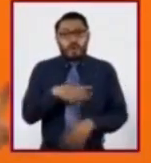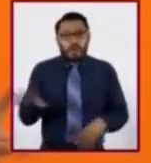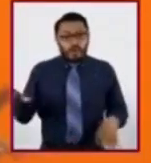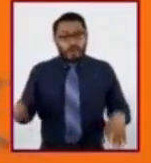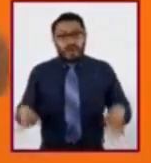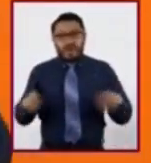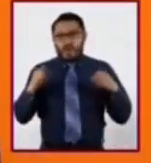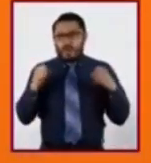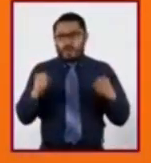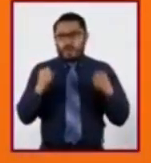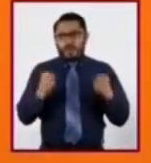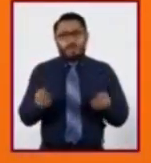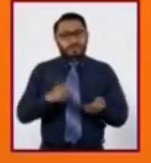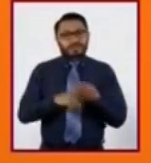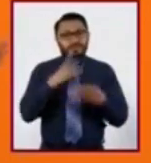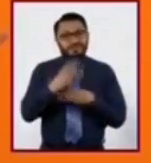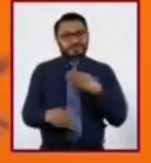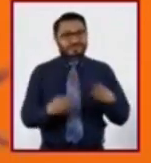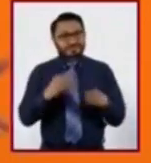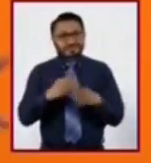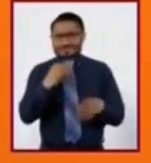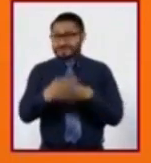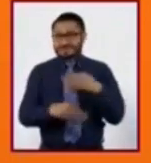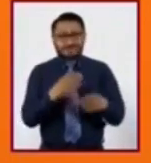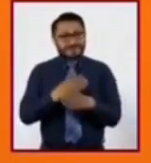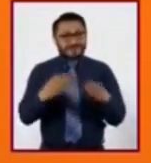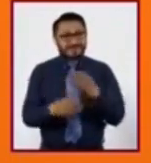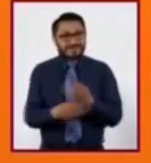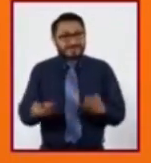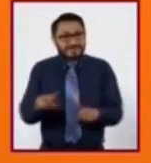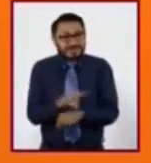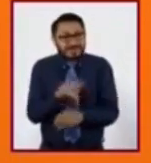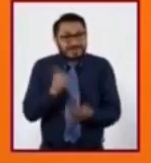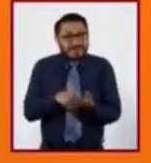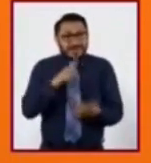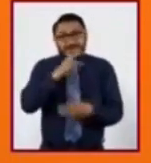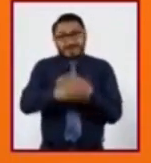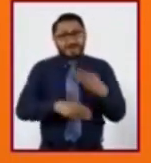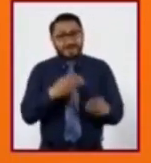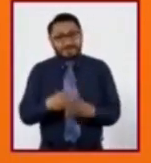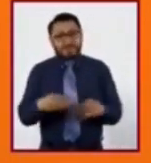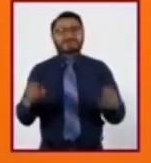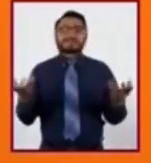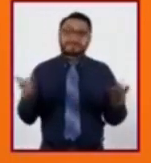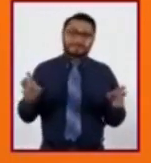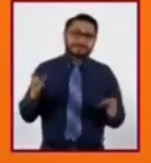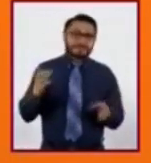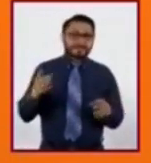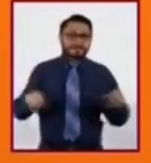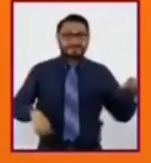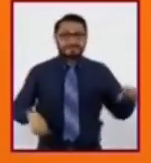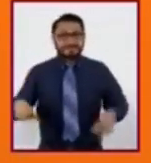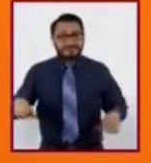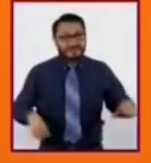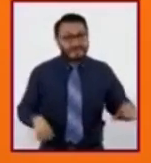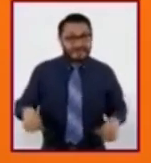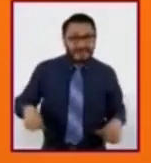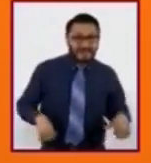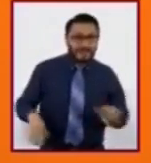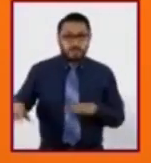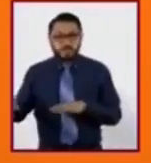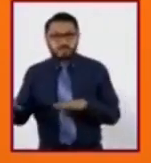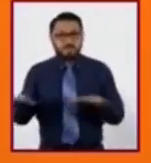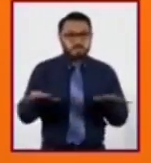nuestro planeta y todo lo que está pasando en él. La acción de tantos agentes al mismo tiempo para conformar